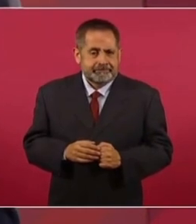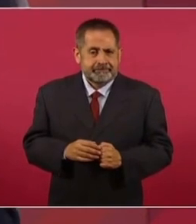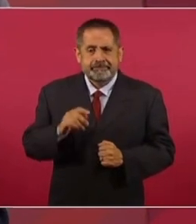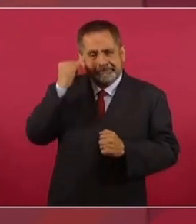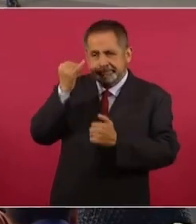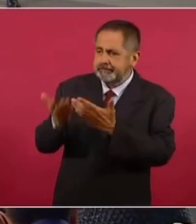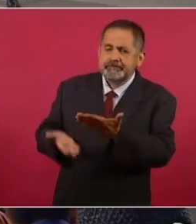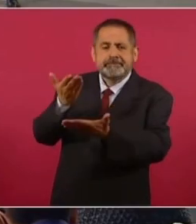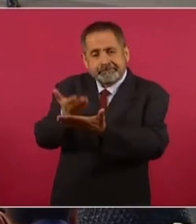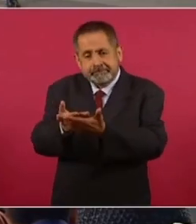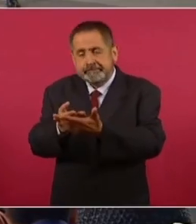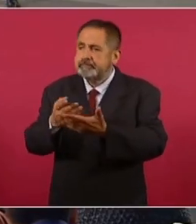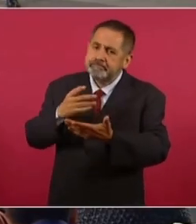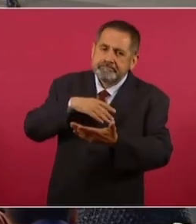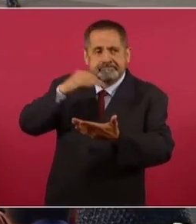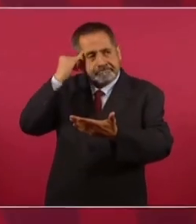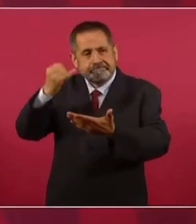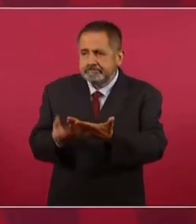propuesta y una iniciativa